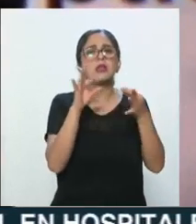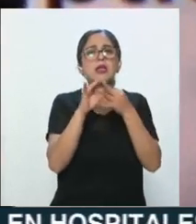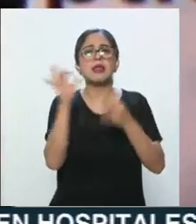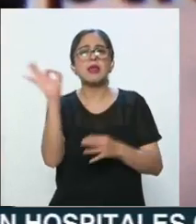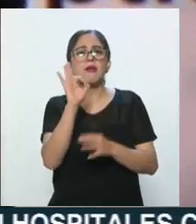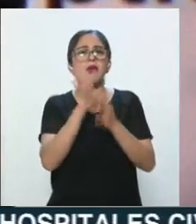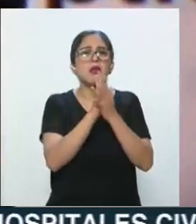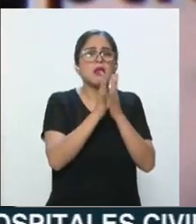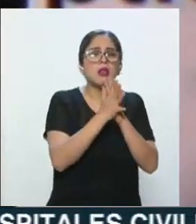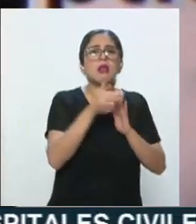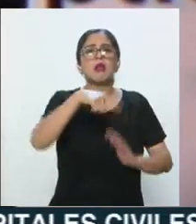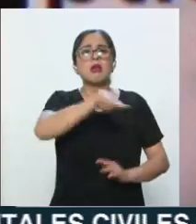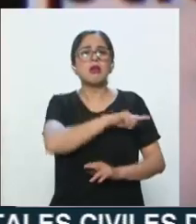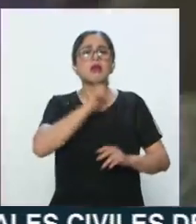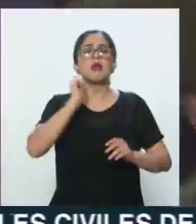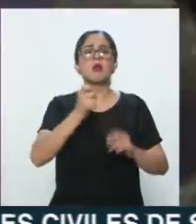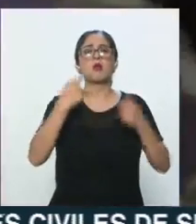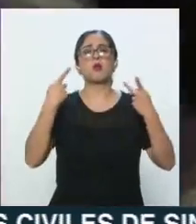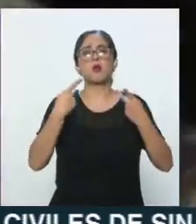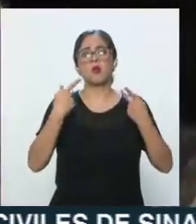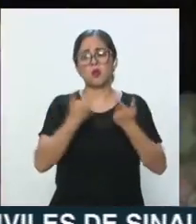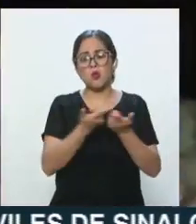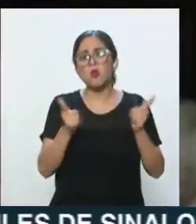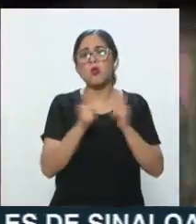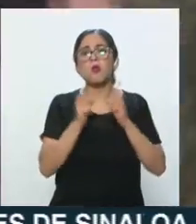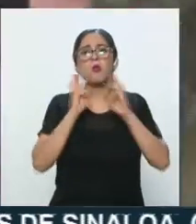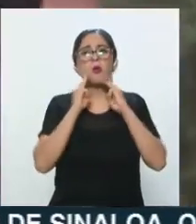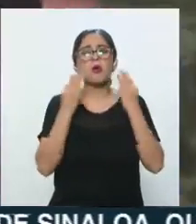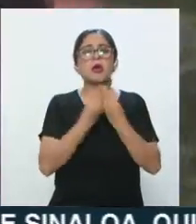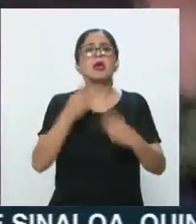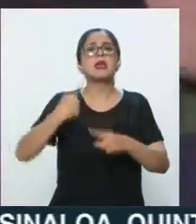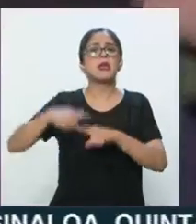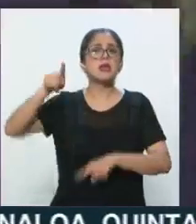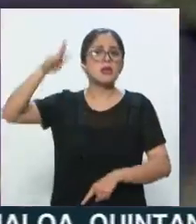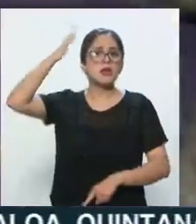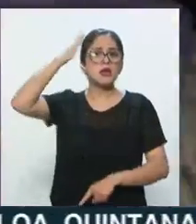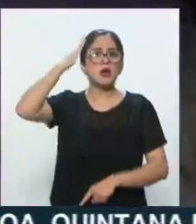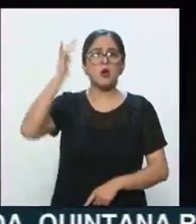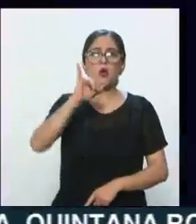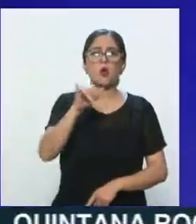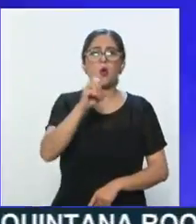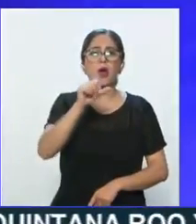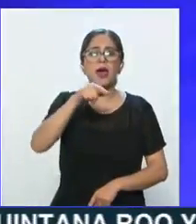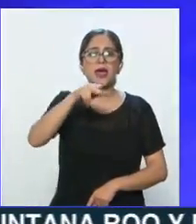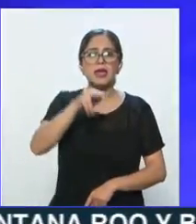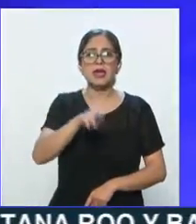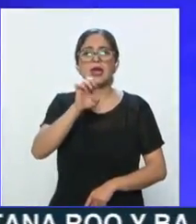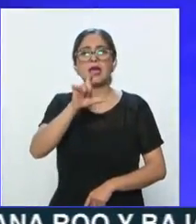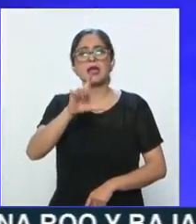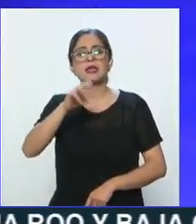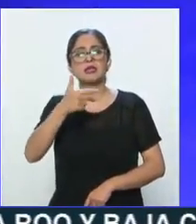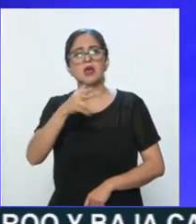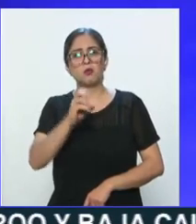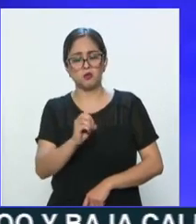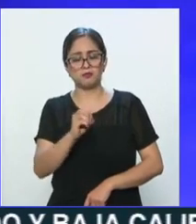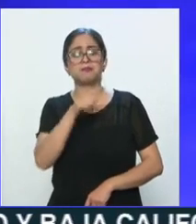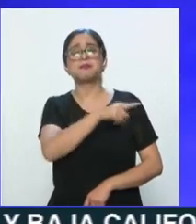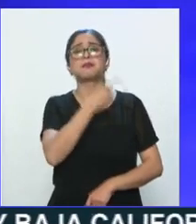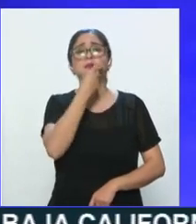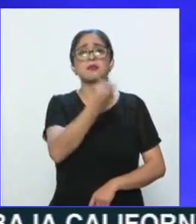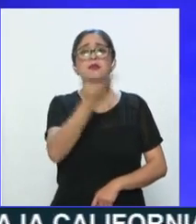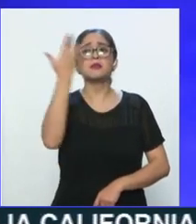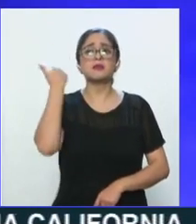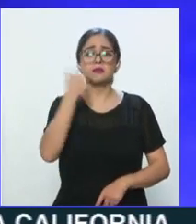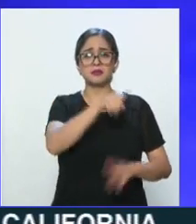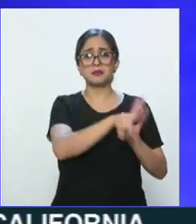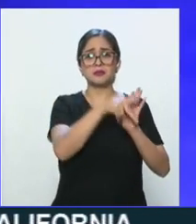relación de García Luna con el cártel de Sinaloa, cuyo líder era Joaquín, el Chapo Guzmán. Como respuesta a lo declarado por Jacobson para